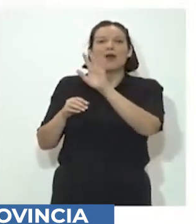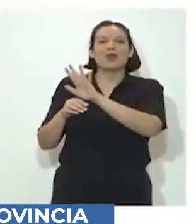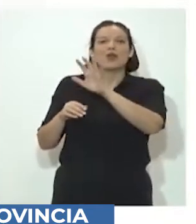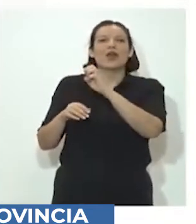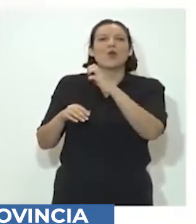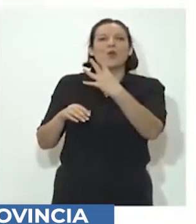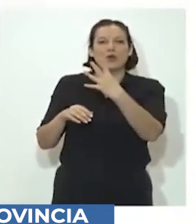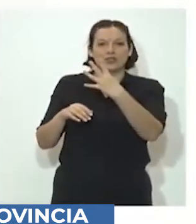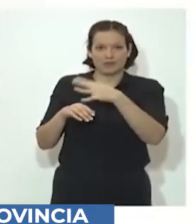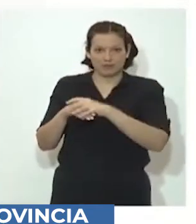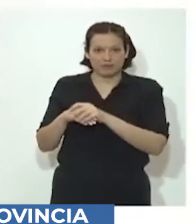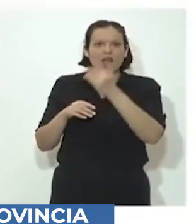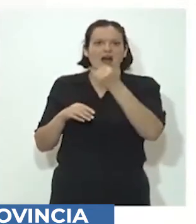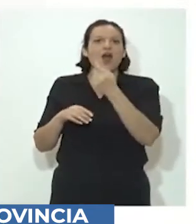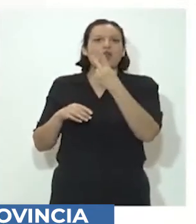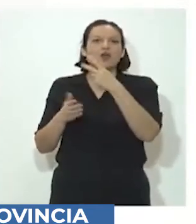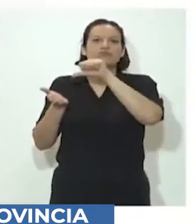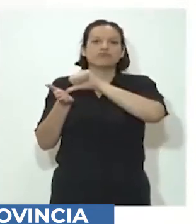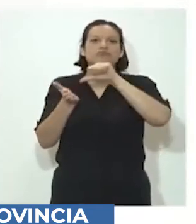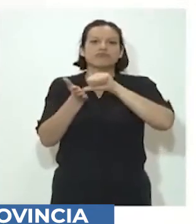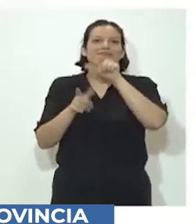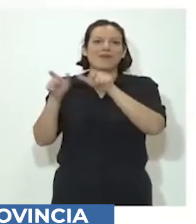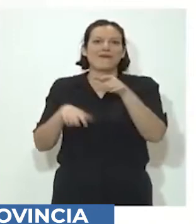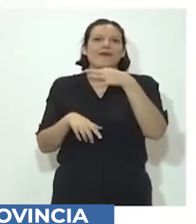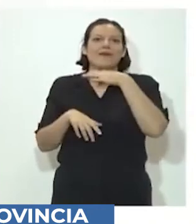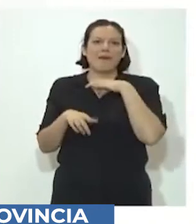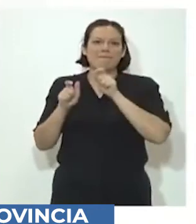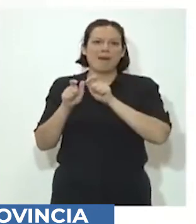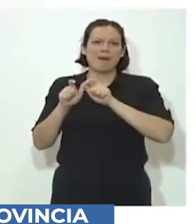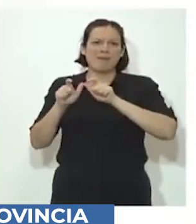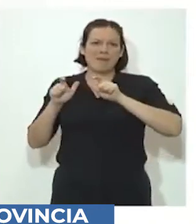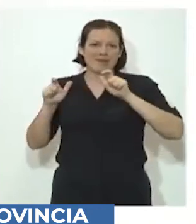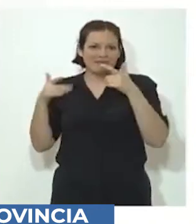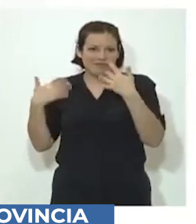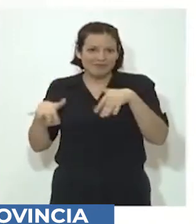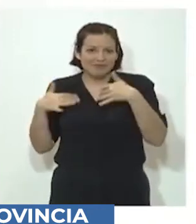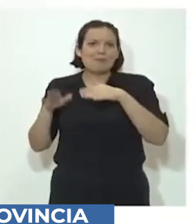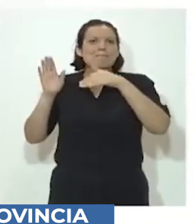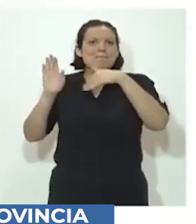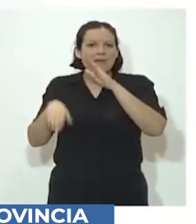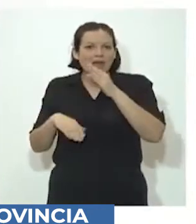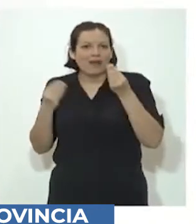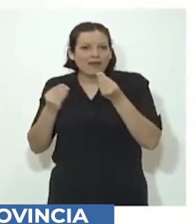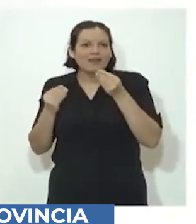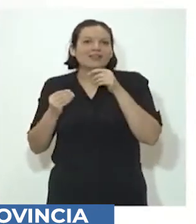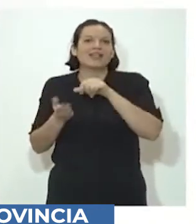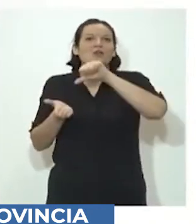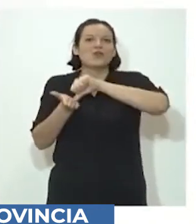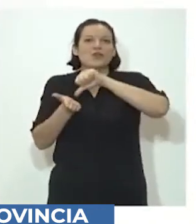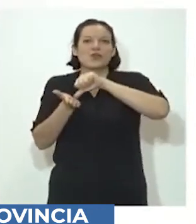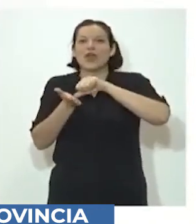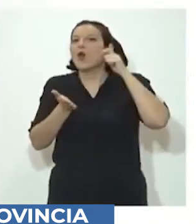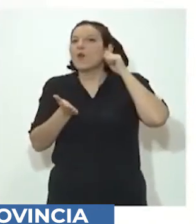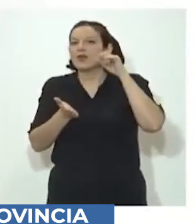tiene dos localidades que han tenido un aumento considerable de casos principalmente lo que es la localidad de Gualeguaychú ha